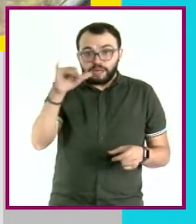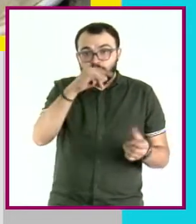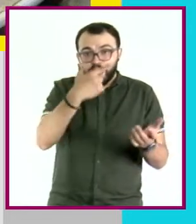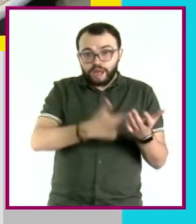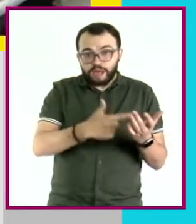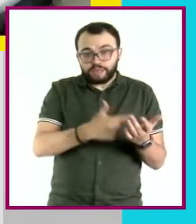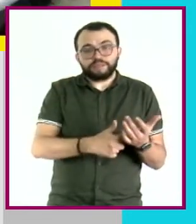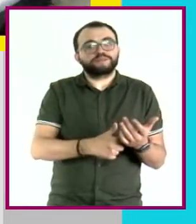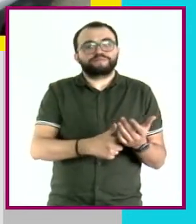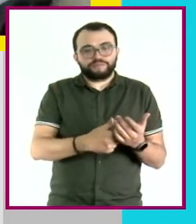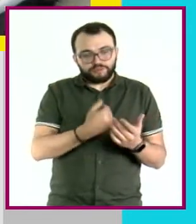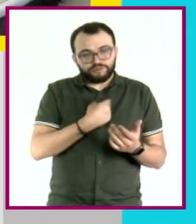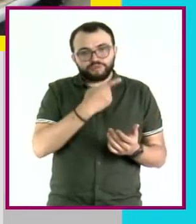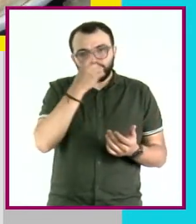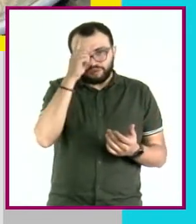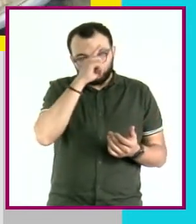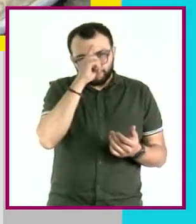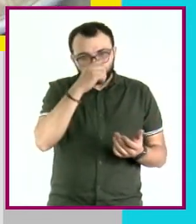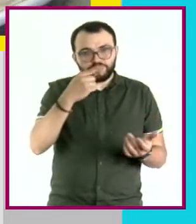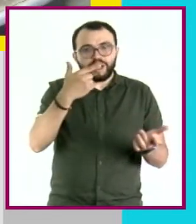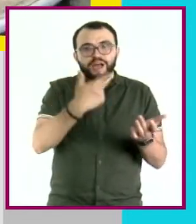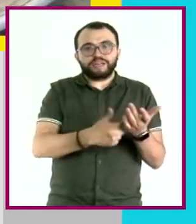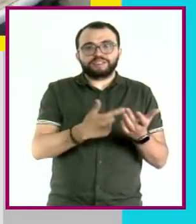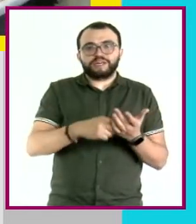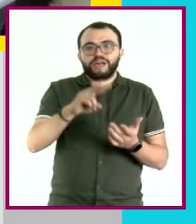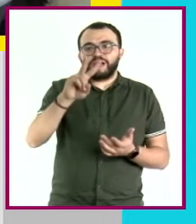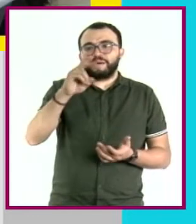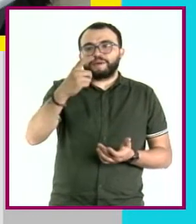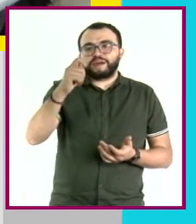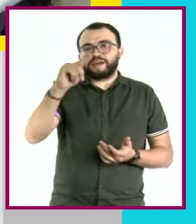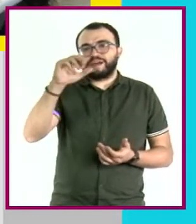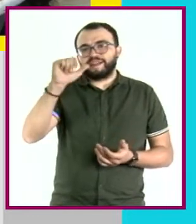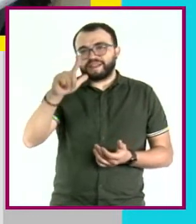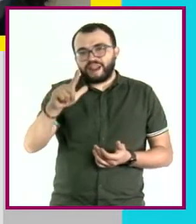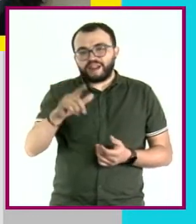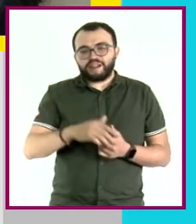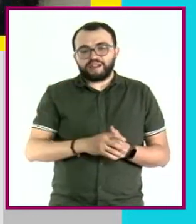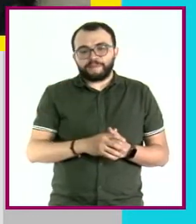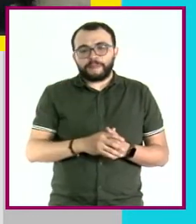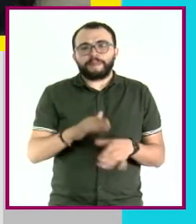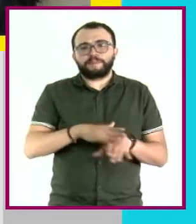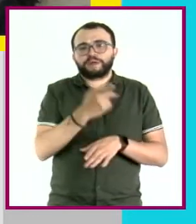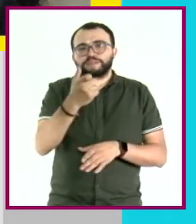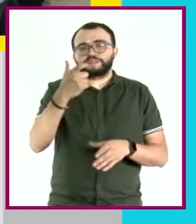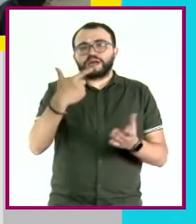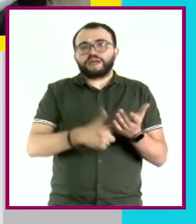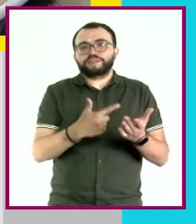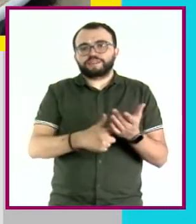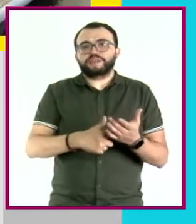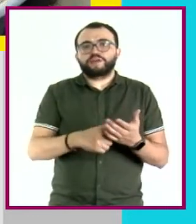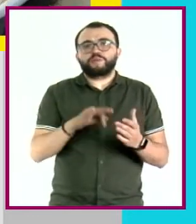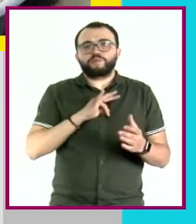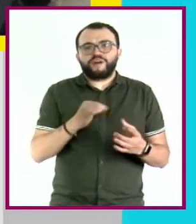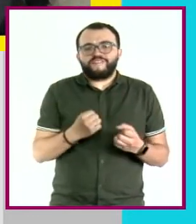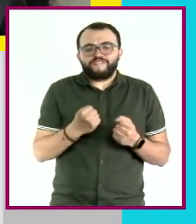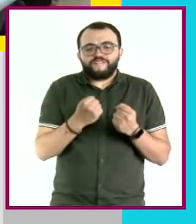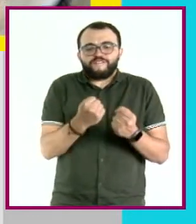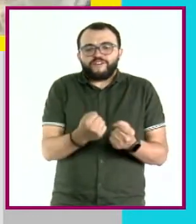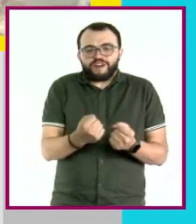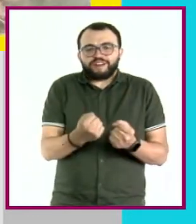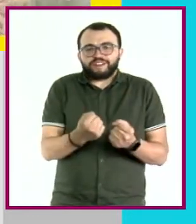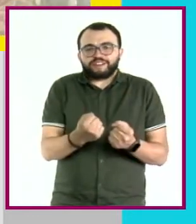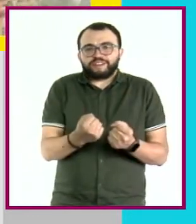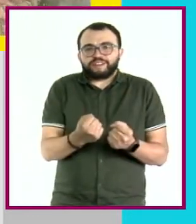aceites vegetales, como canola, soya o maíz, que son aquellos aceites que resisten a altas temperaturas sin